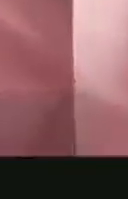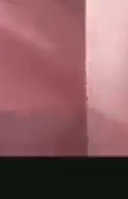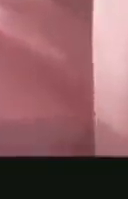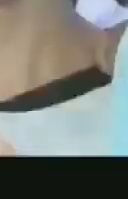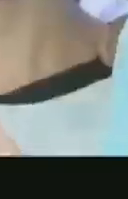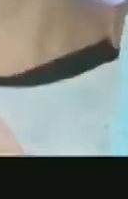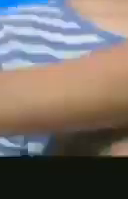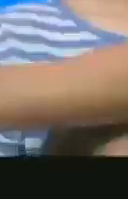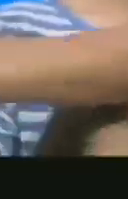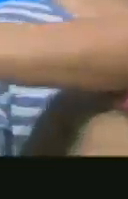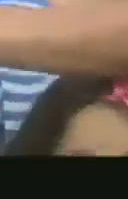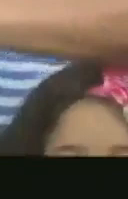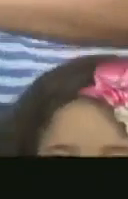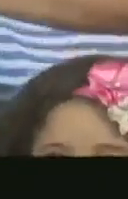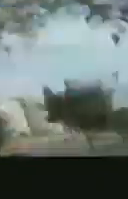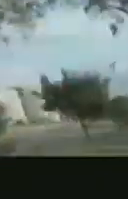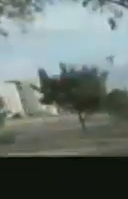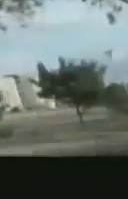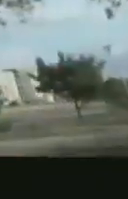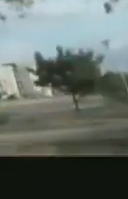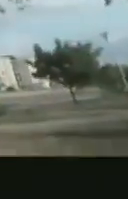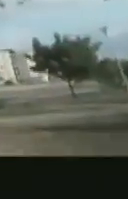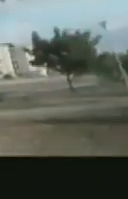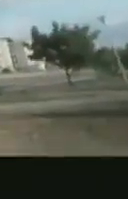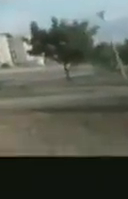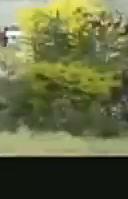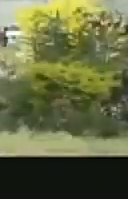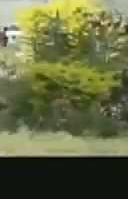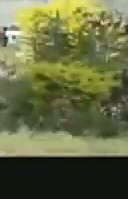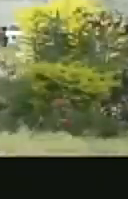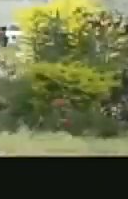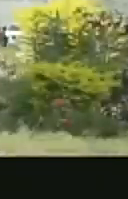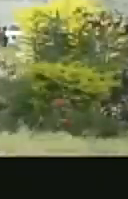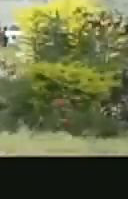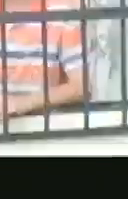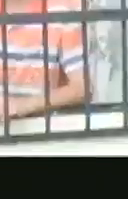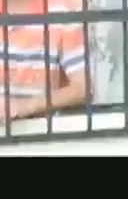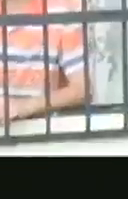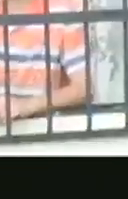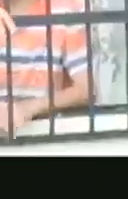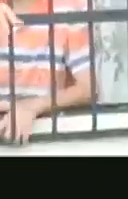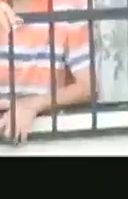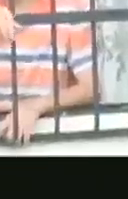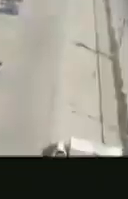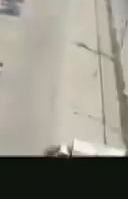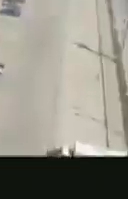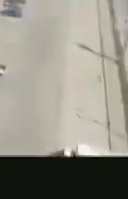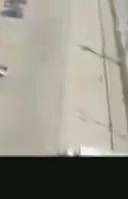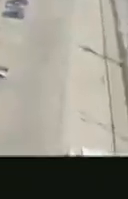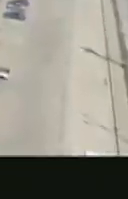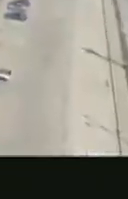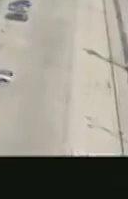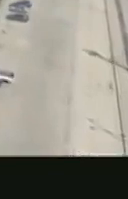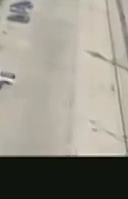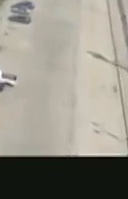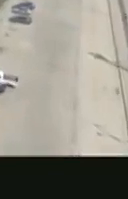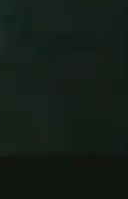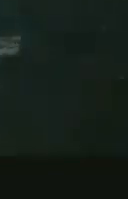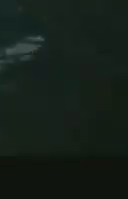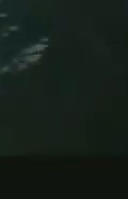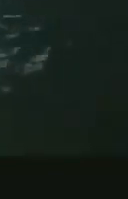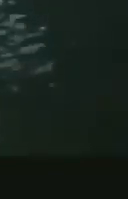la más grande misión que hay en el mundo entero de reurbanización y reorganización